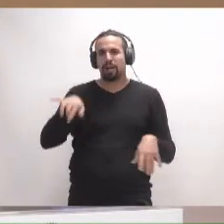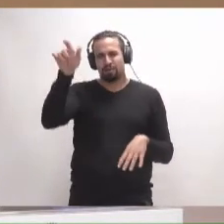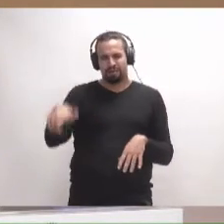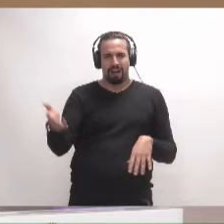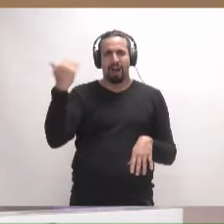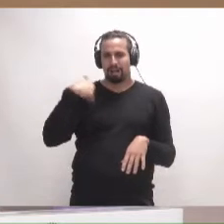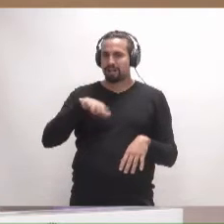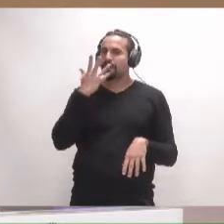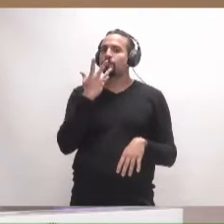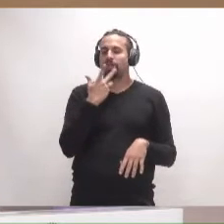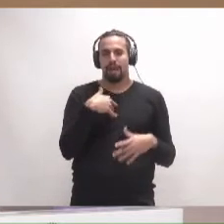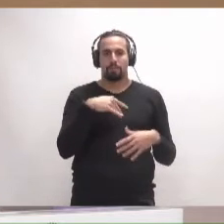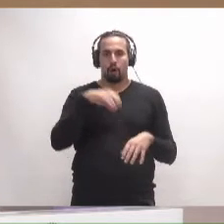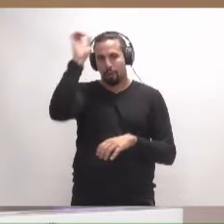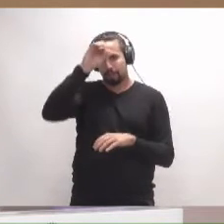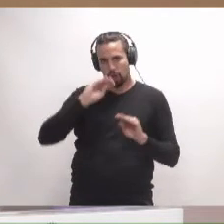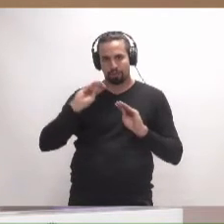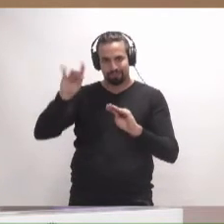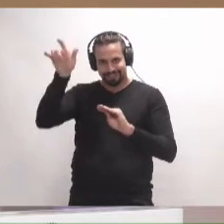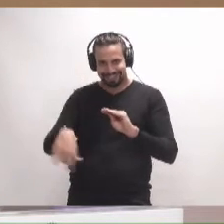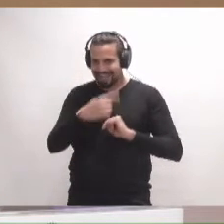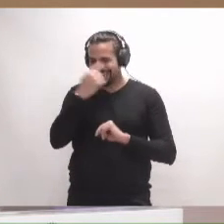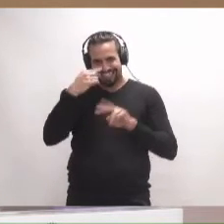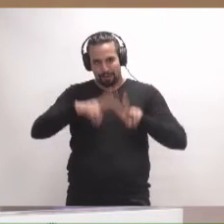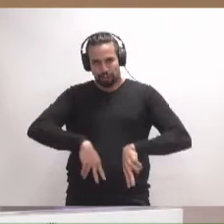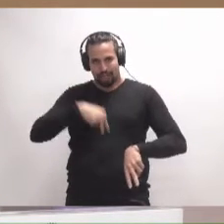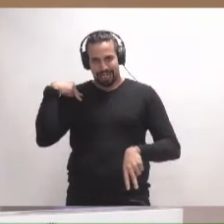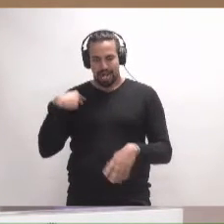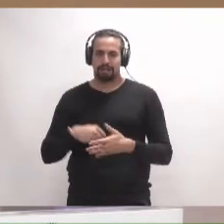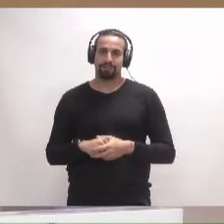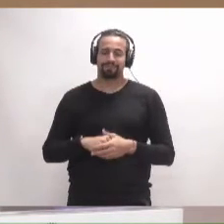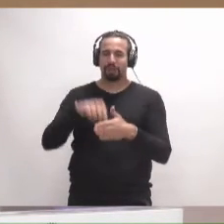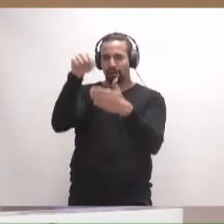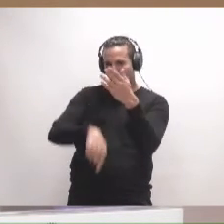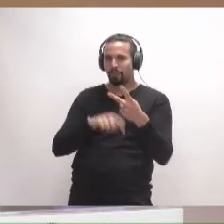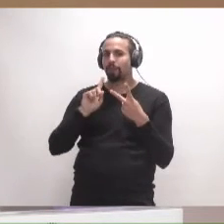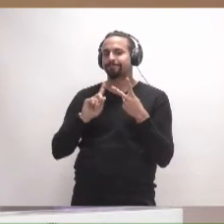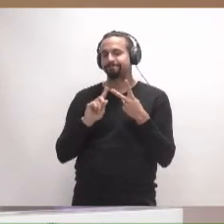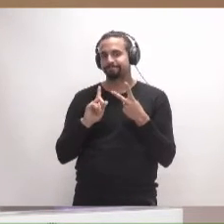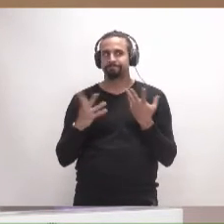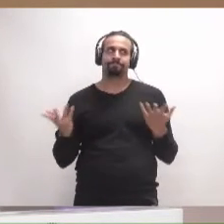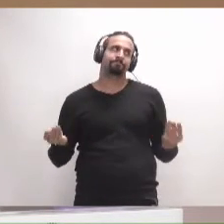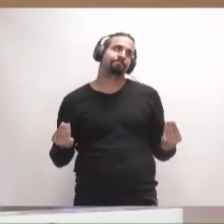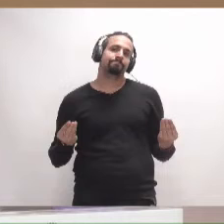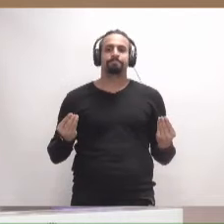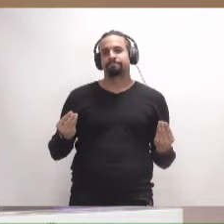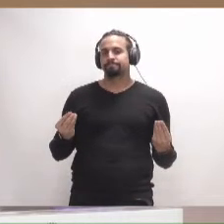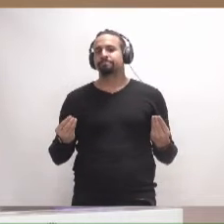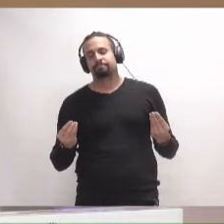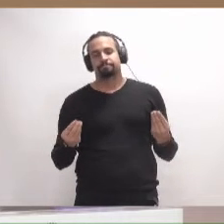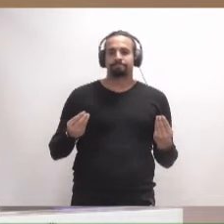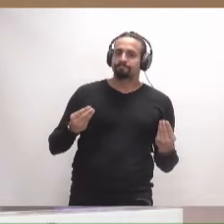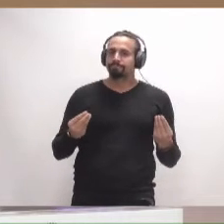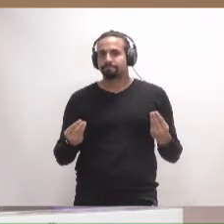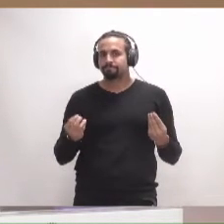del interventor general. En cuanto al fondo, realmente las